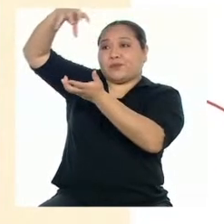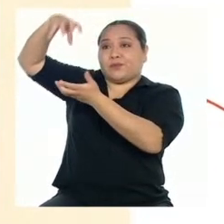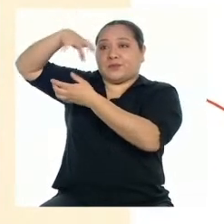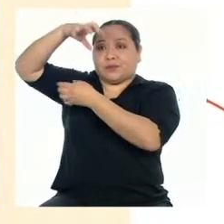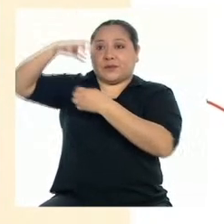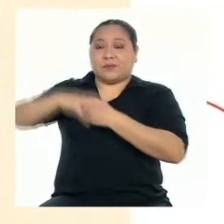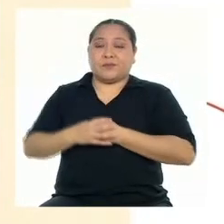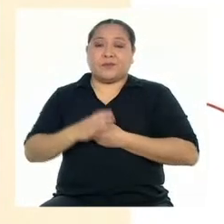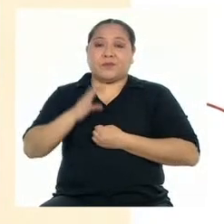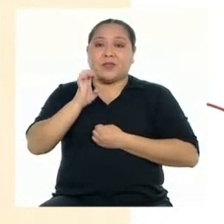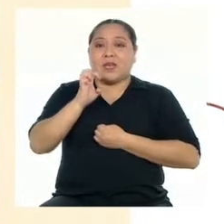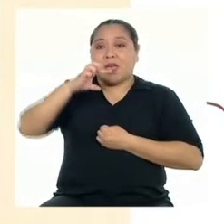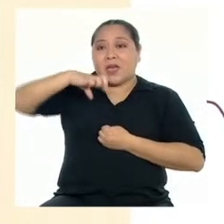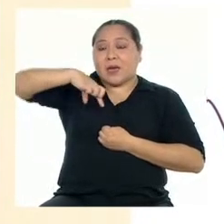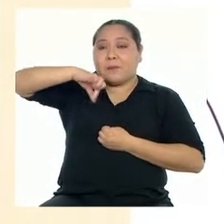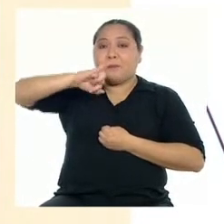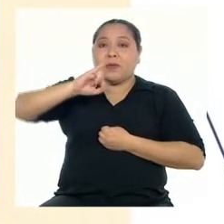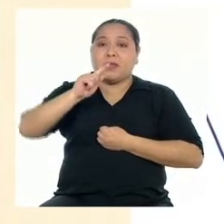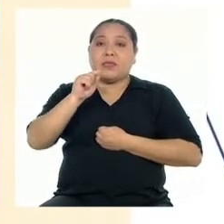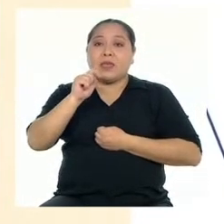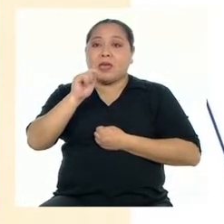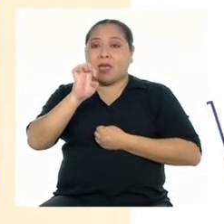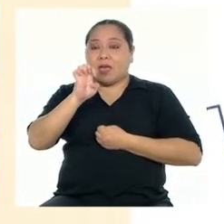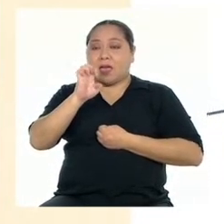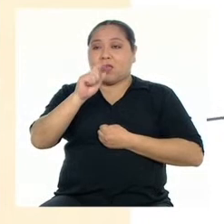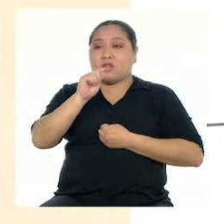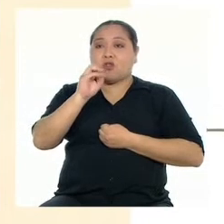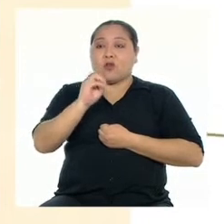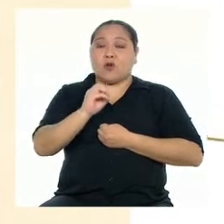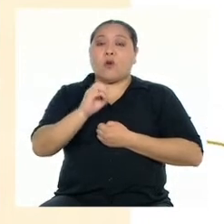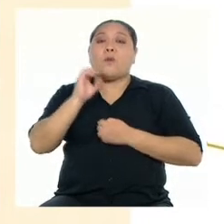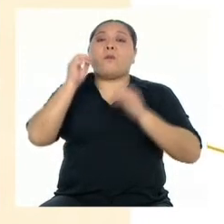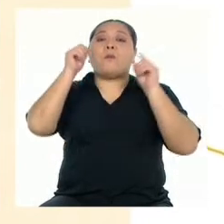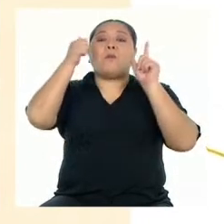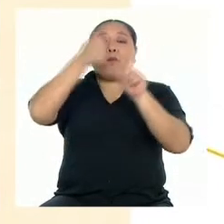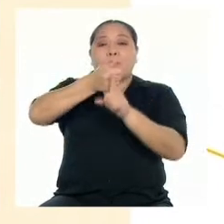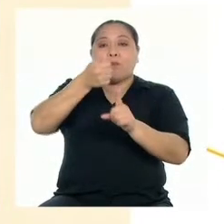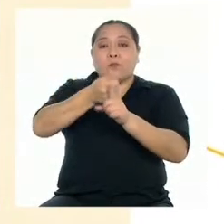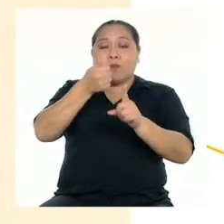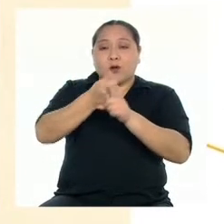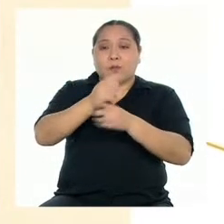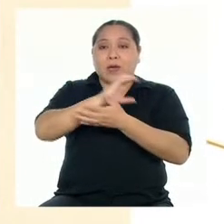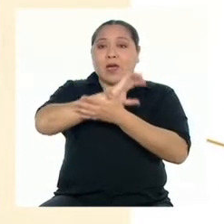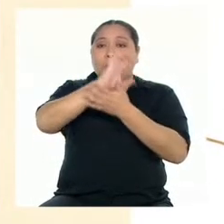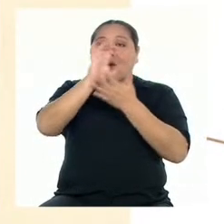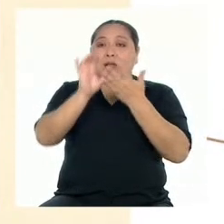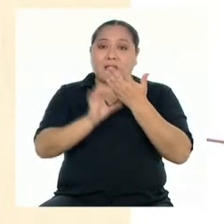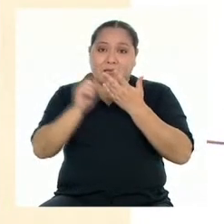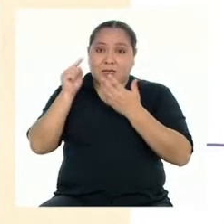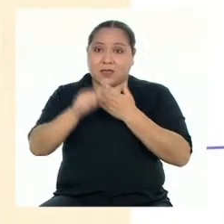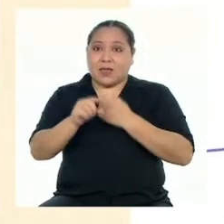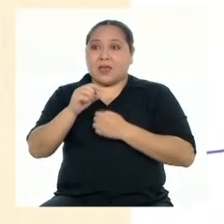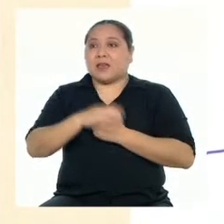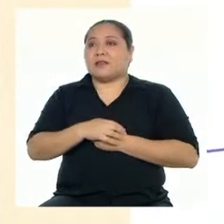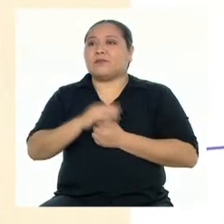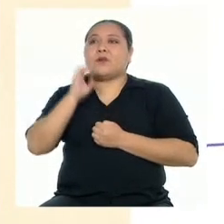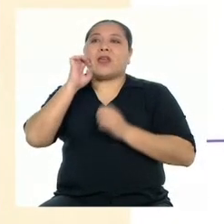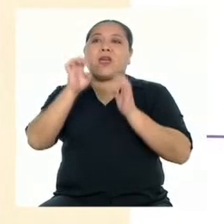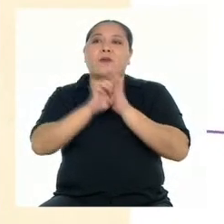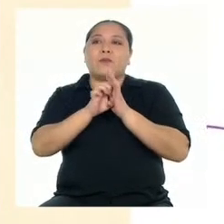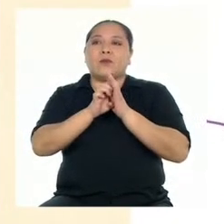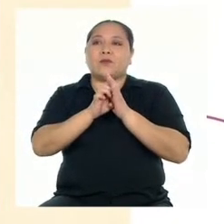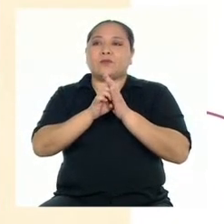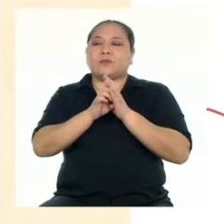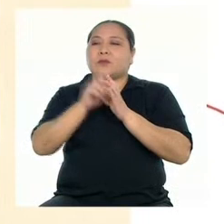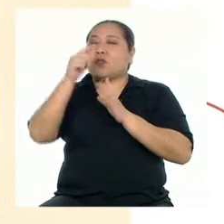empleo de un adjetivo que expresa una cualidad propia del sustantivo, como en nos encontramos